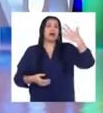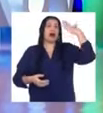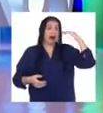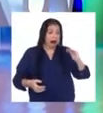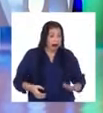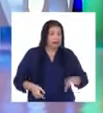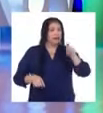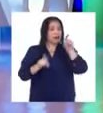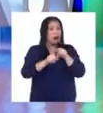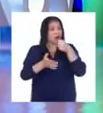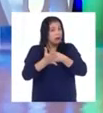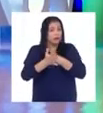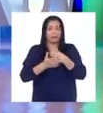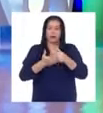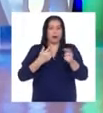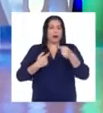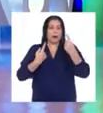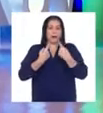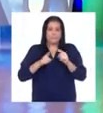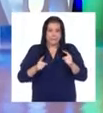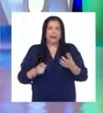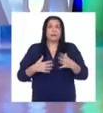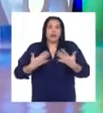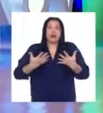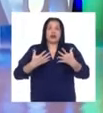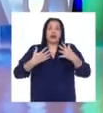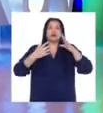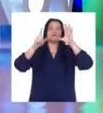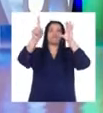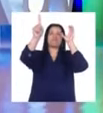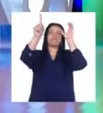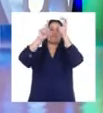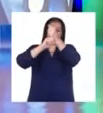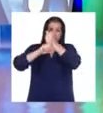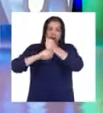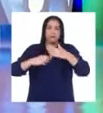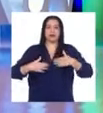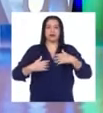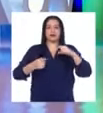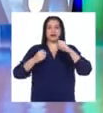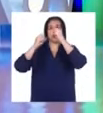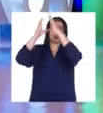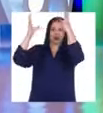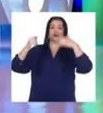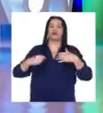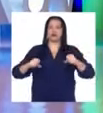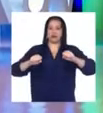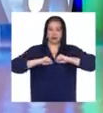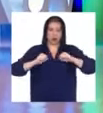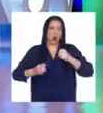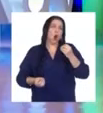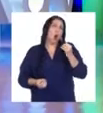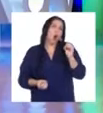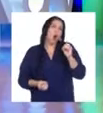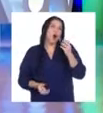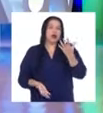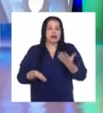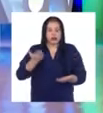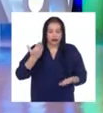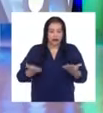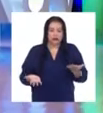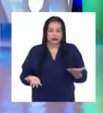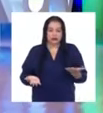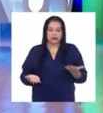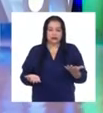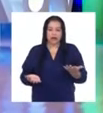me ha permitido conseguir mis objetivos, mis metas como deportista. O al contrario, ha